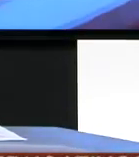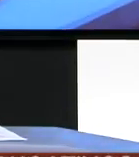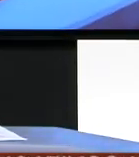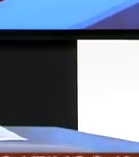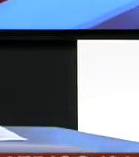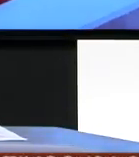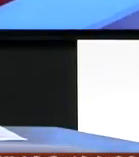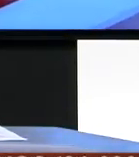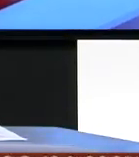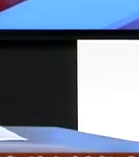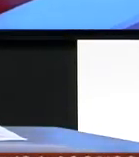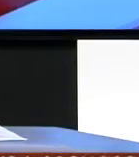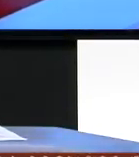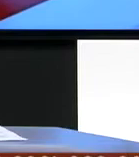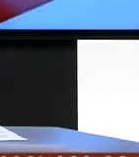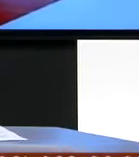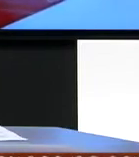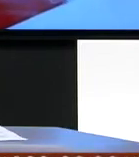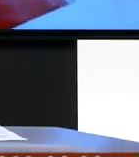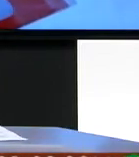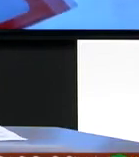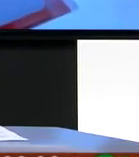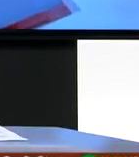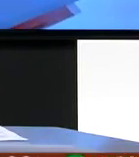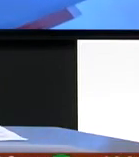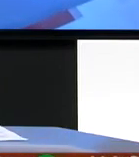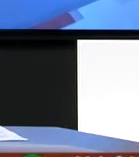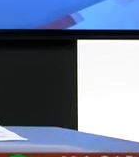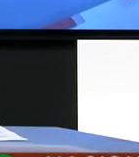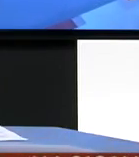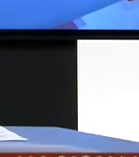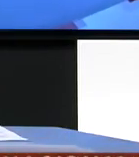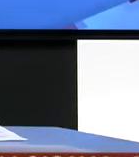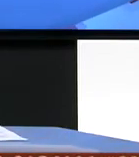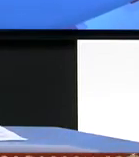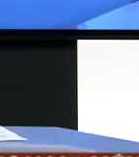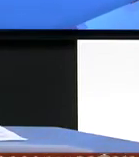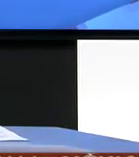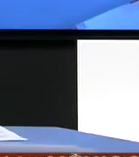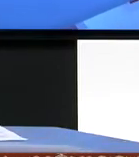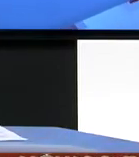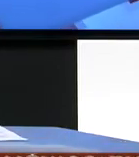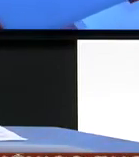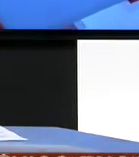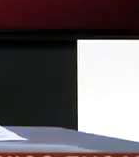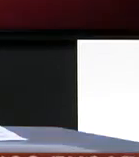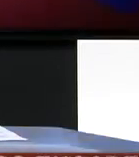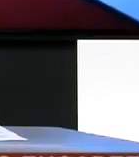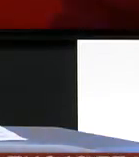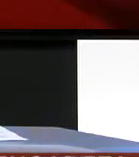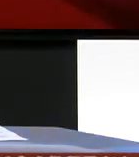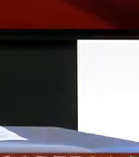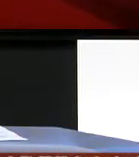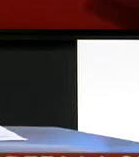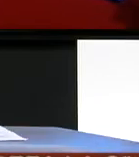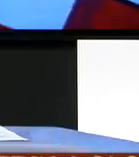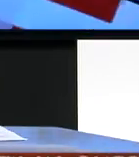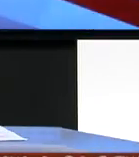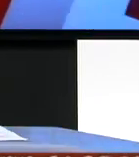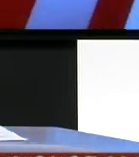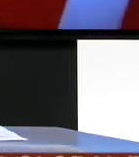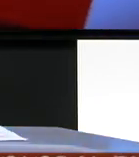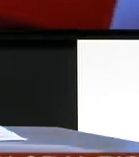tema espacial en otros asuntos un grupo de emprendedores diseñó una aplicación para que los adultos mayores queden en buenas manos